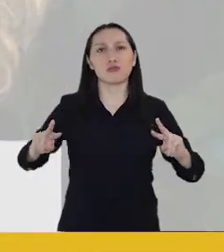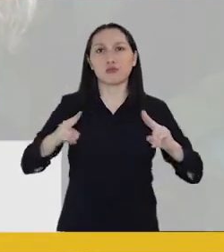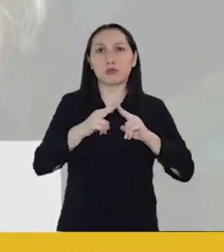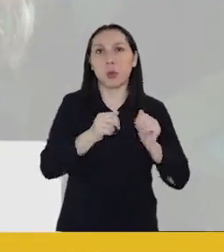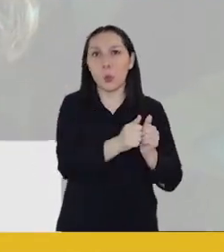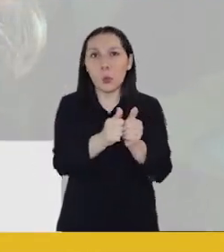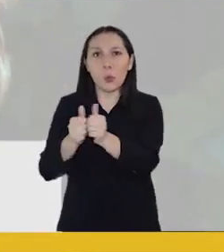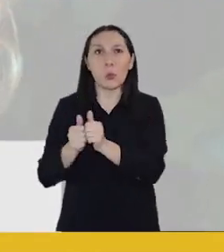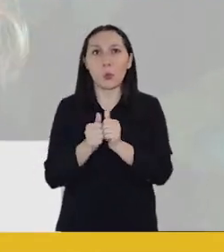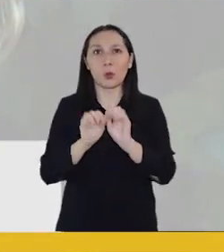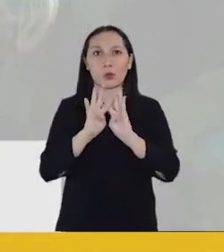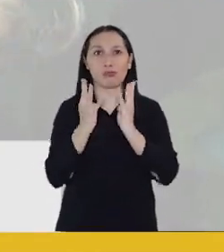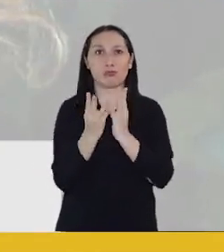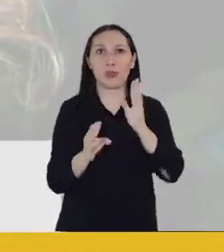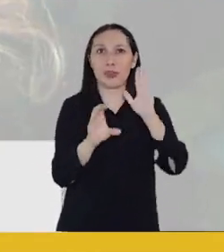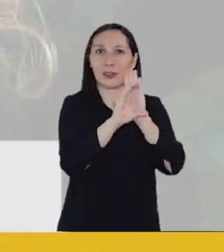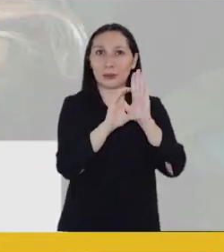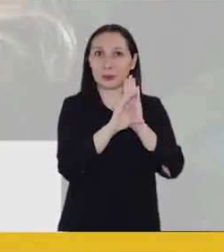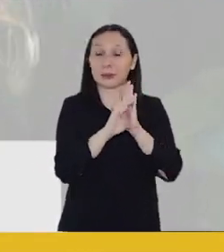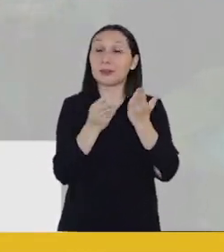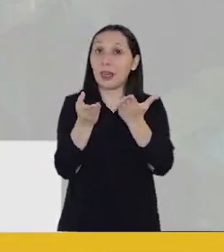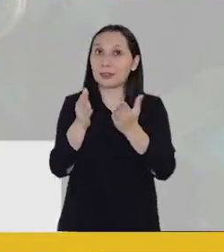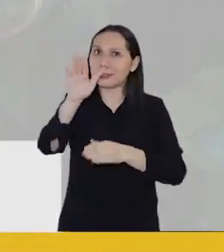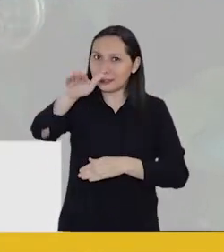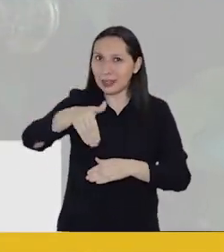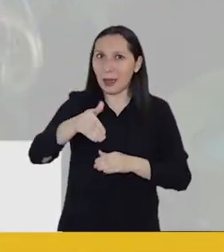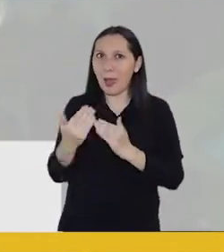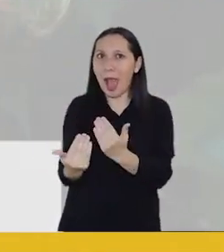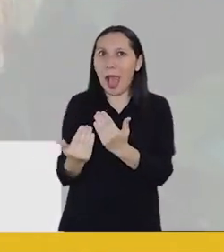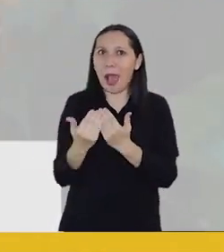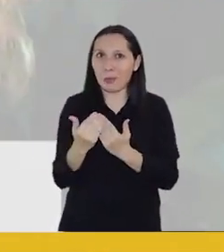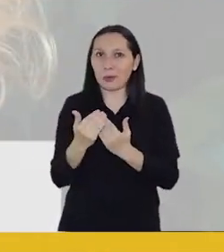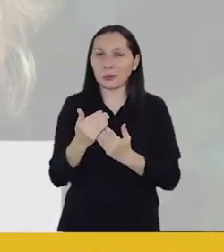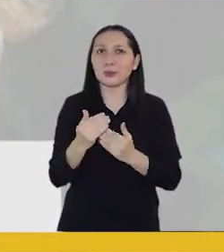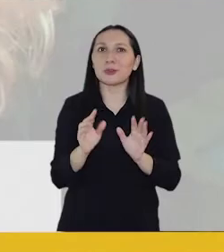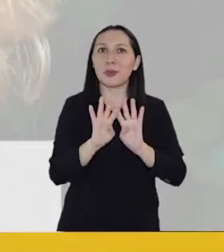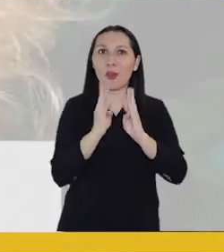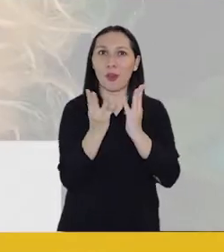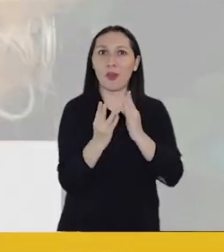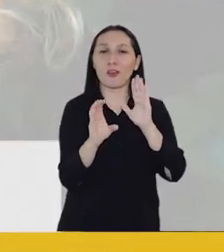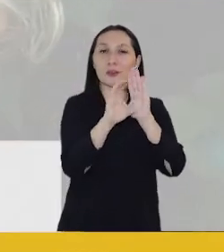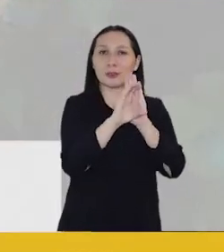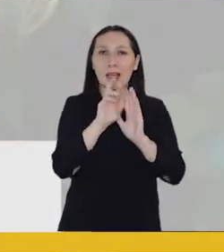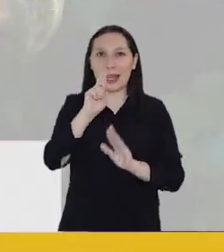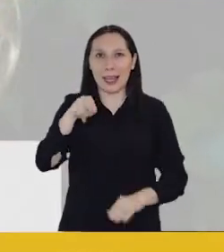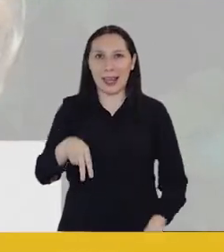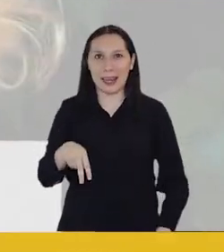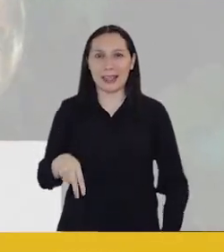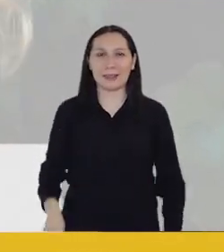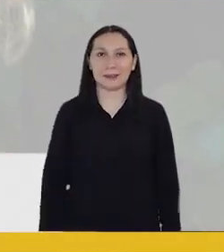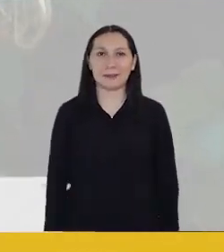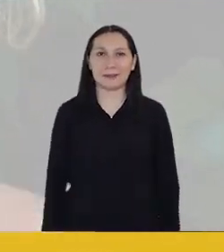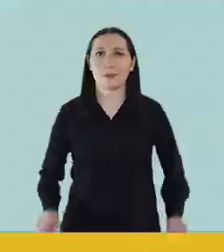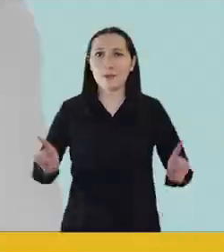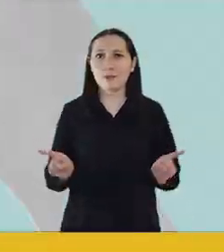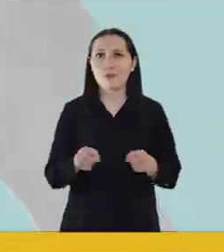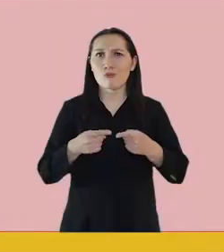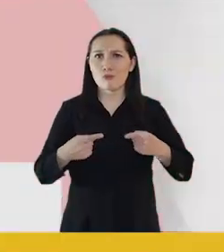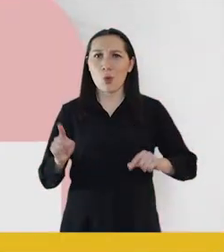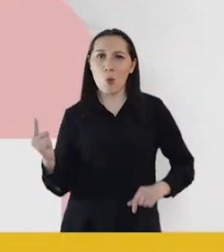Chile que construiremos juntos con los constituyentes. Así que te llamo a apoyar a los constituyentes de Renovación Nacional.